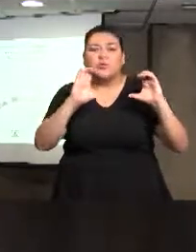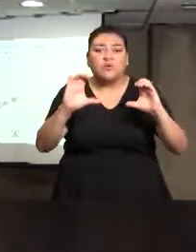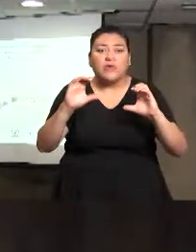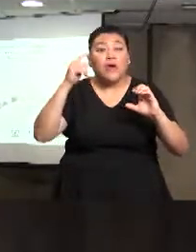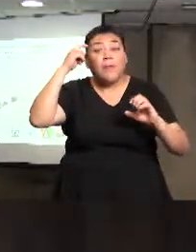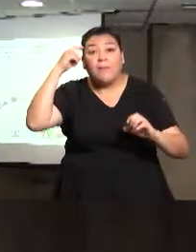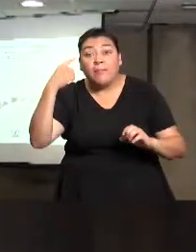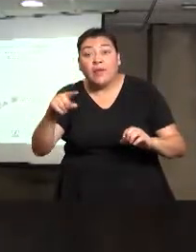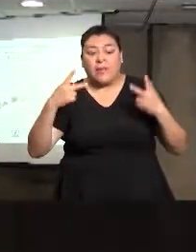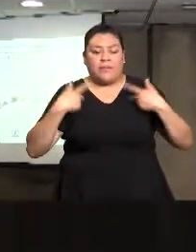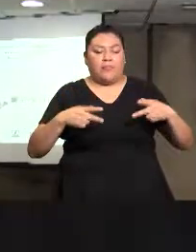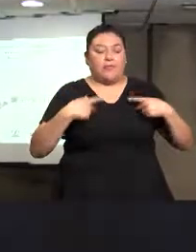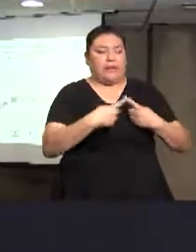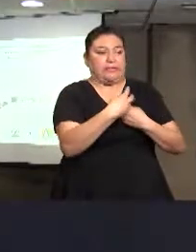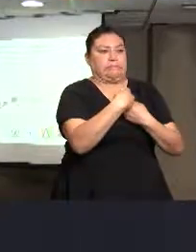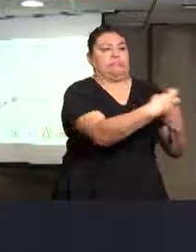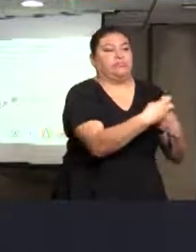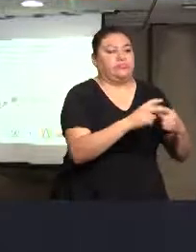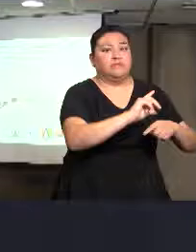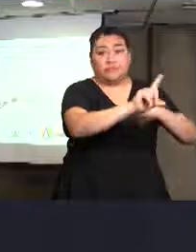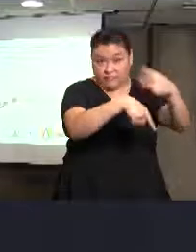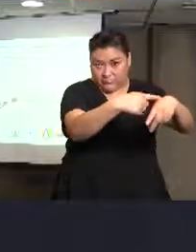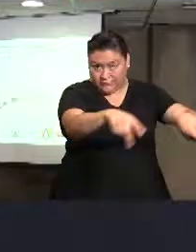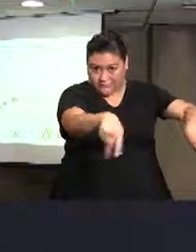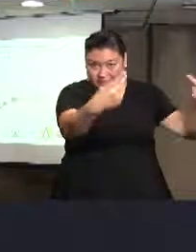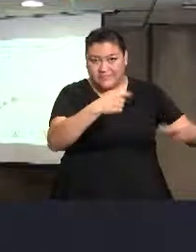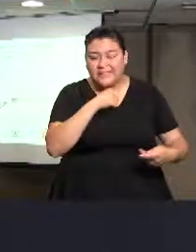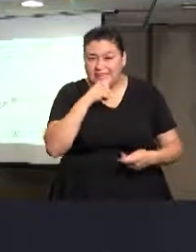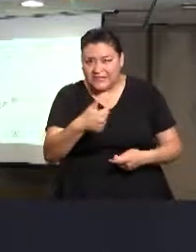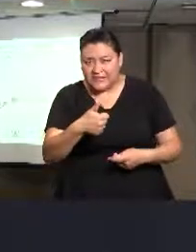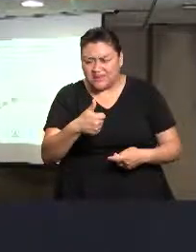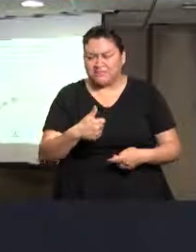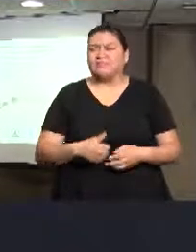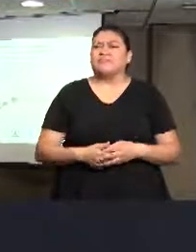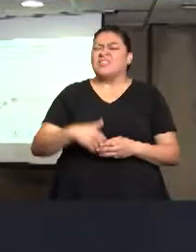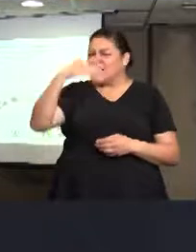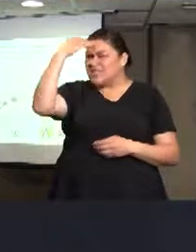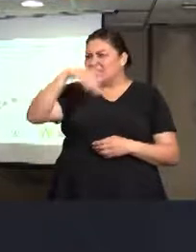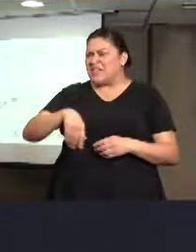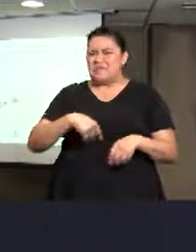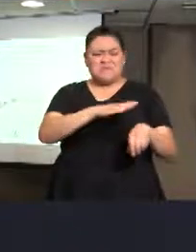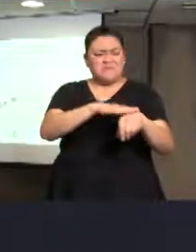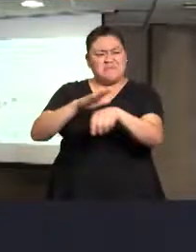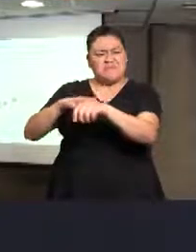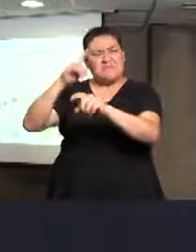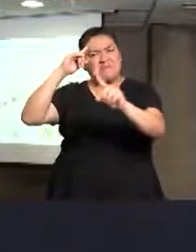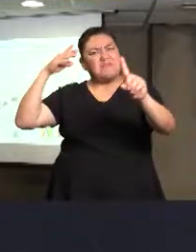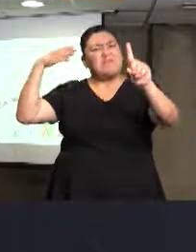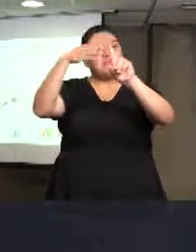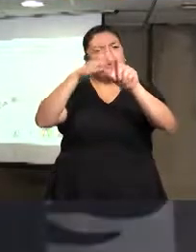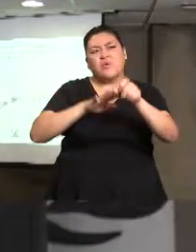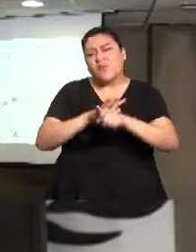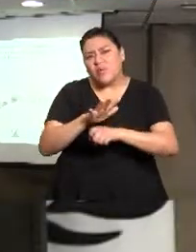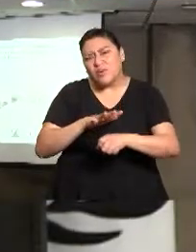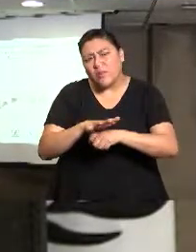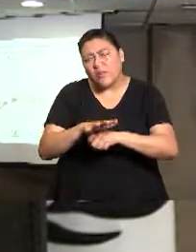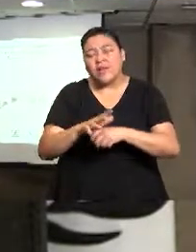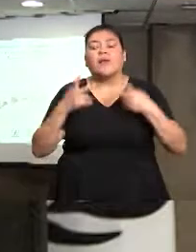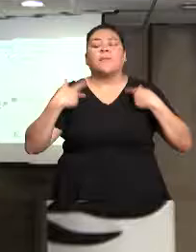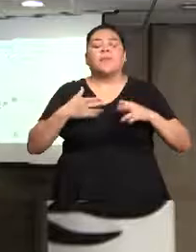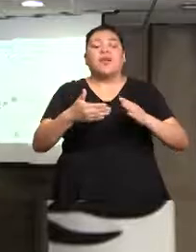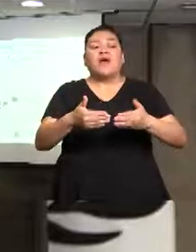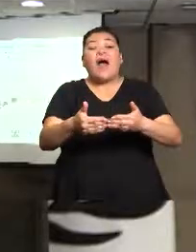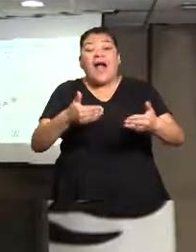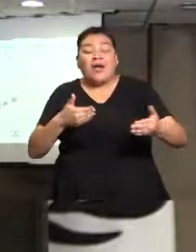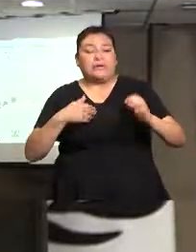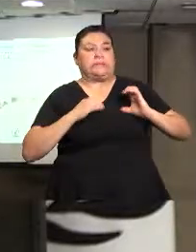paralela. ¿cuál es el objetivo de la jornada? Difundir e brindar herramientas para promover el autocuidado, la denuncia y prevención